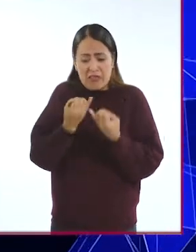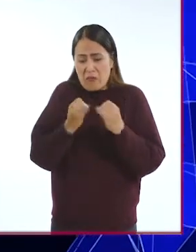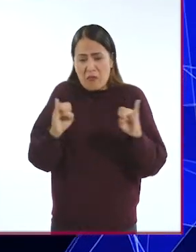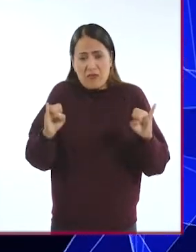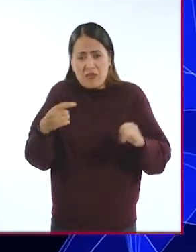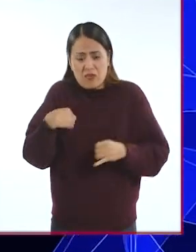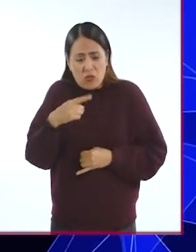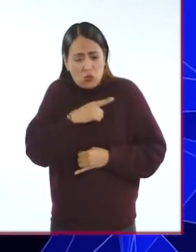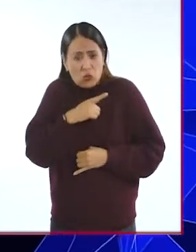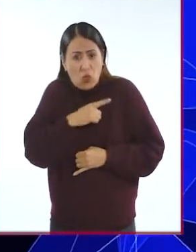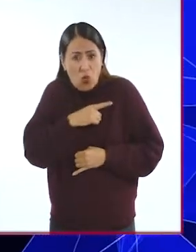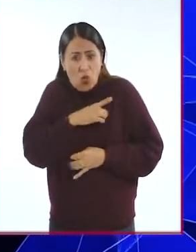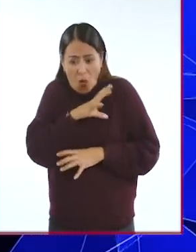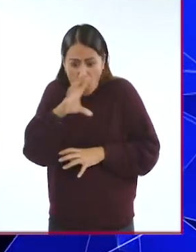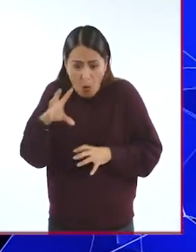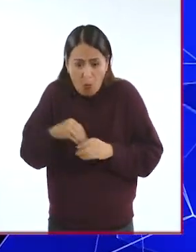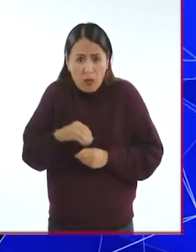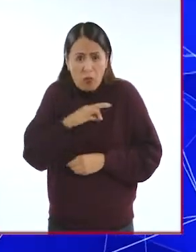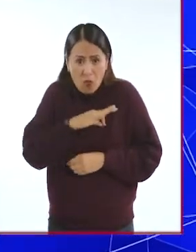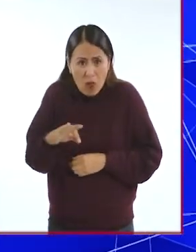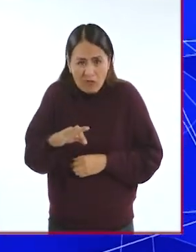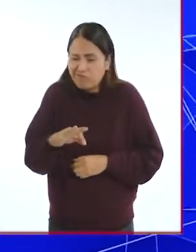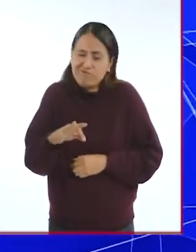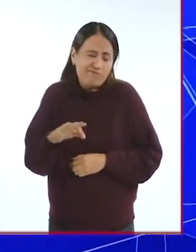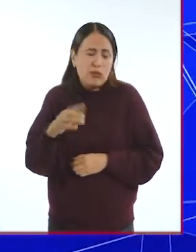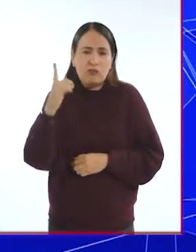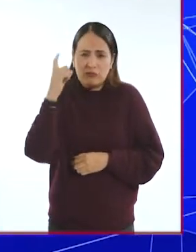independiente, hacerlo uno completamente, solo todo.